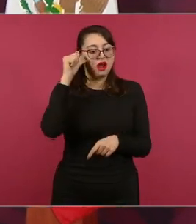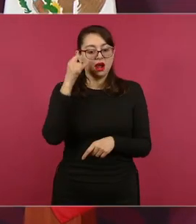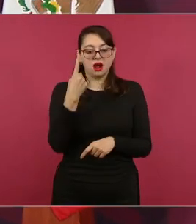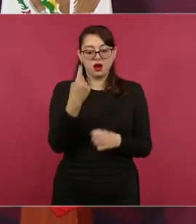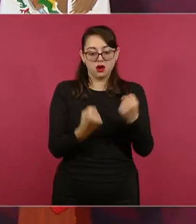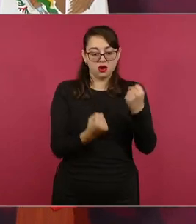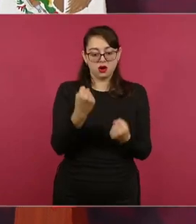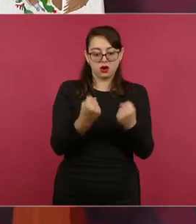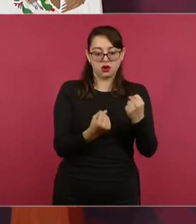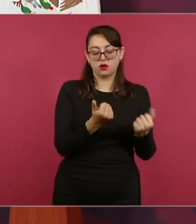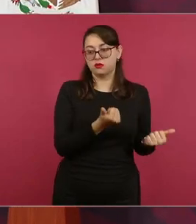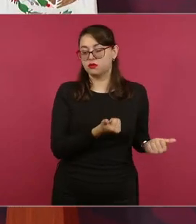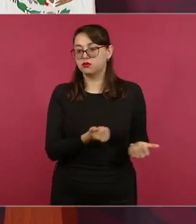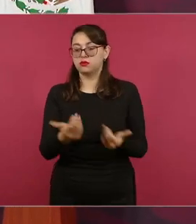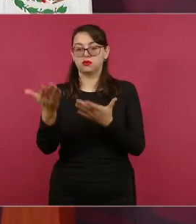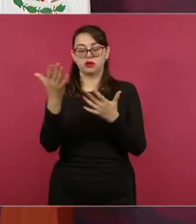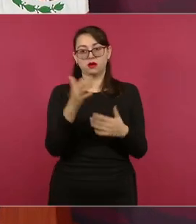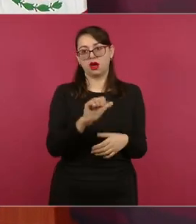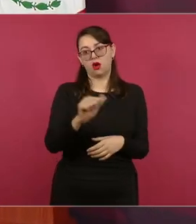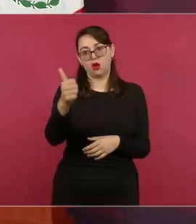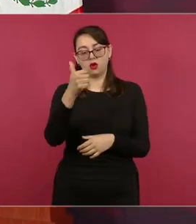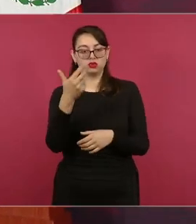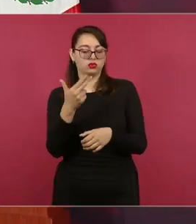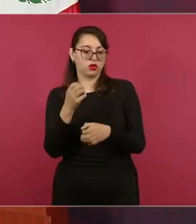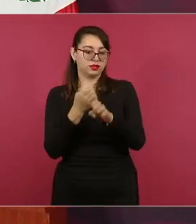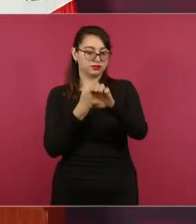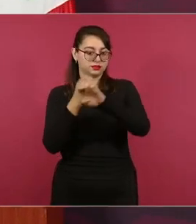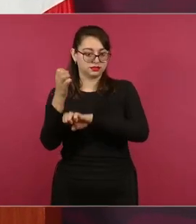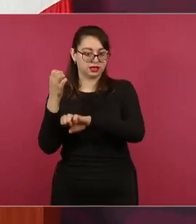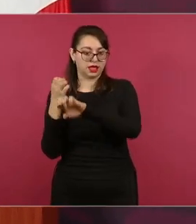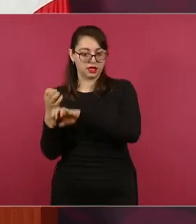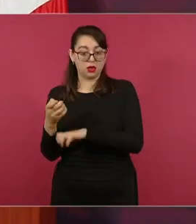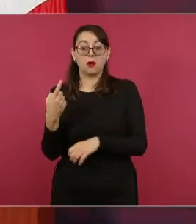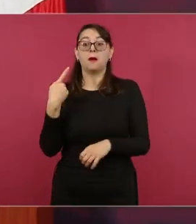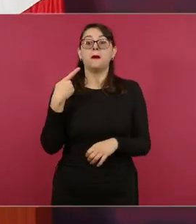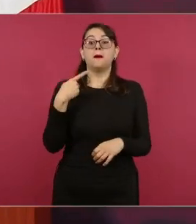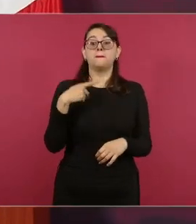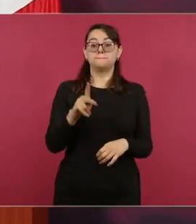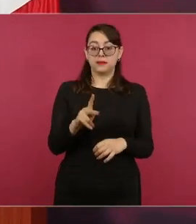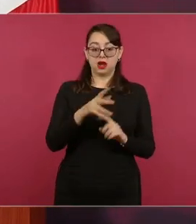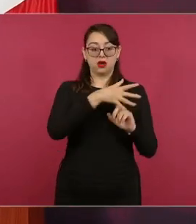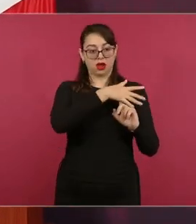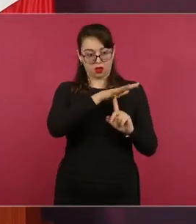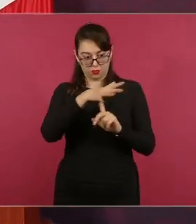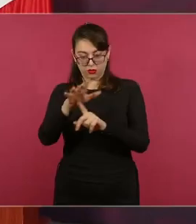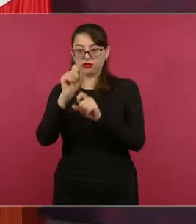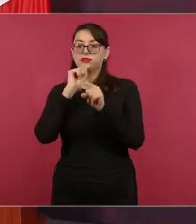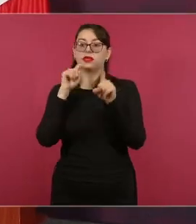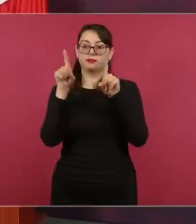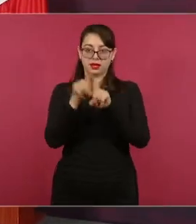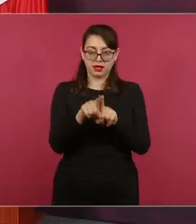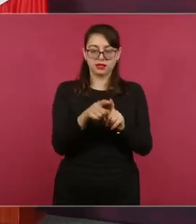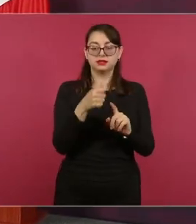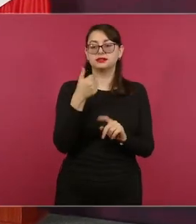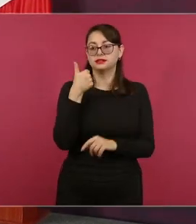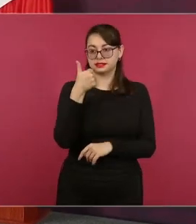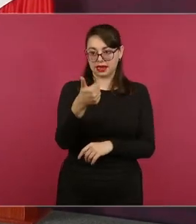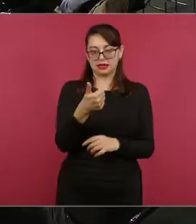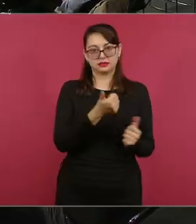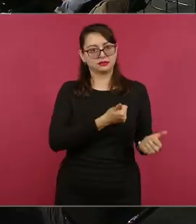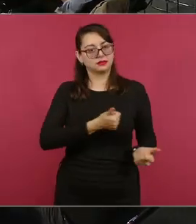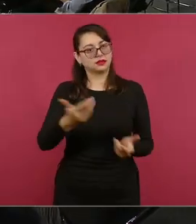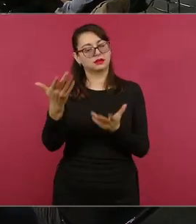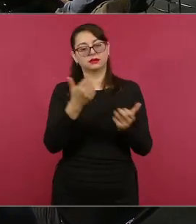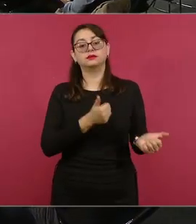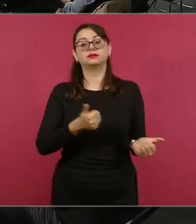y traslados aéreos que ayer no hubo, pero hemos llevado hasta la fecha seis traslados aéreos. En lo que se refiere a las despensas,